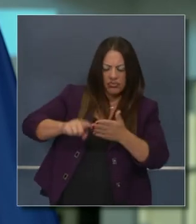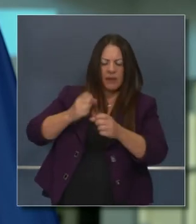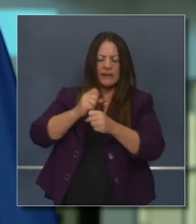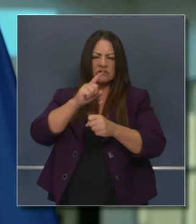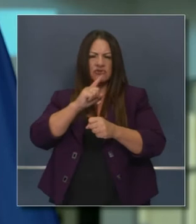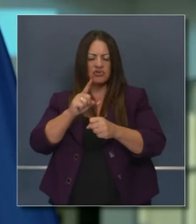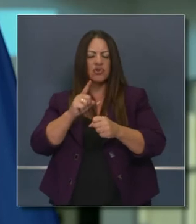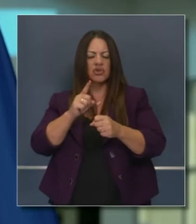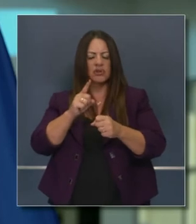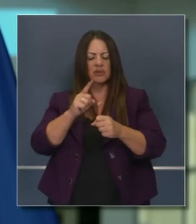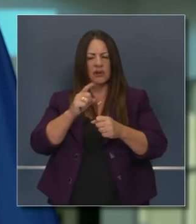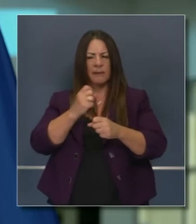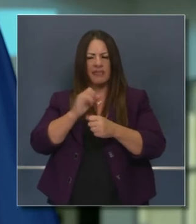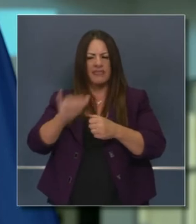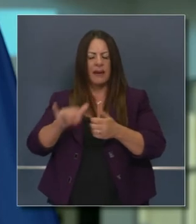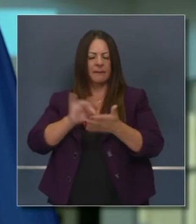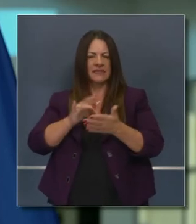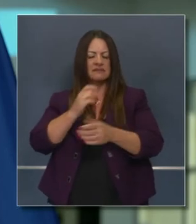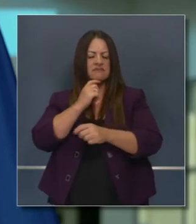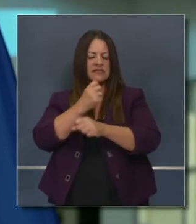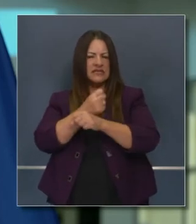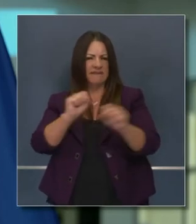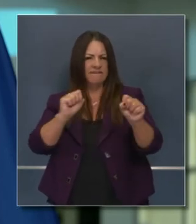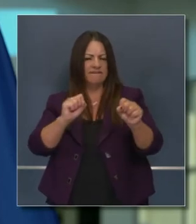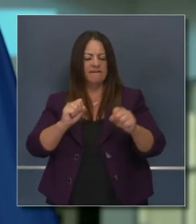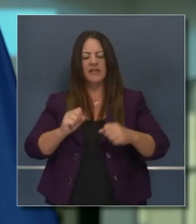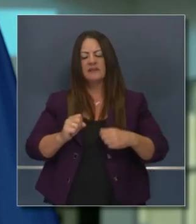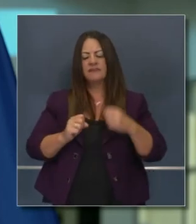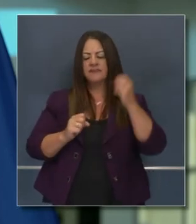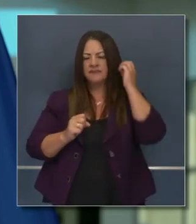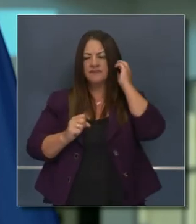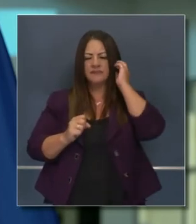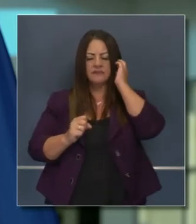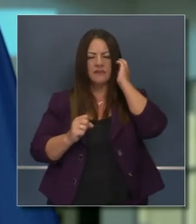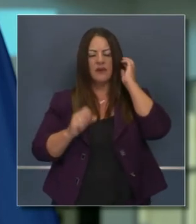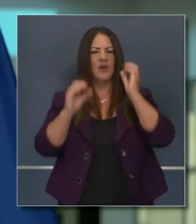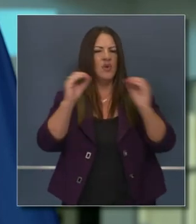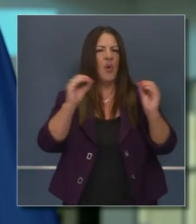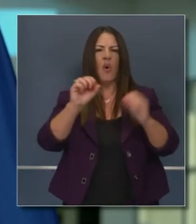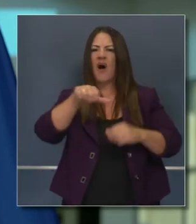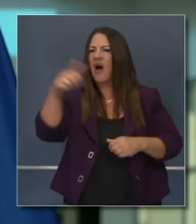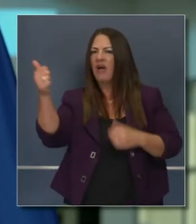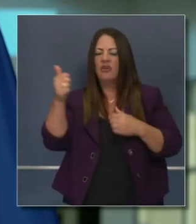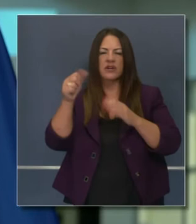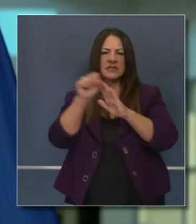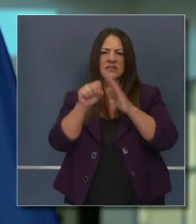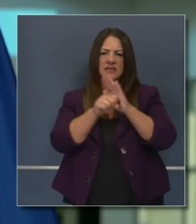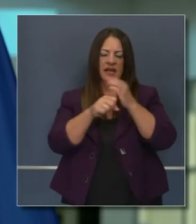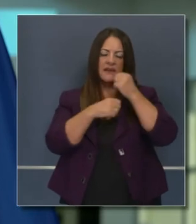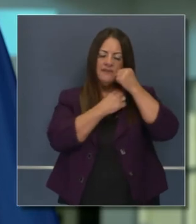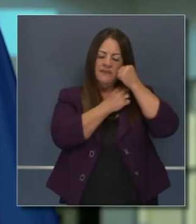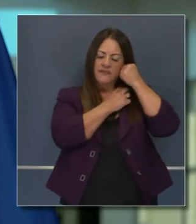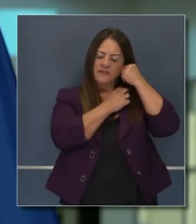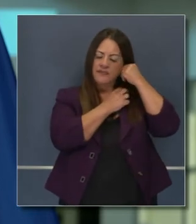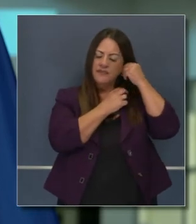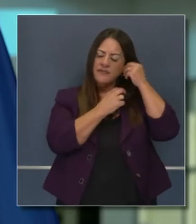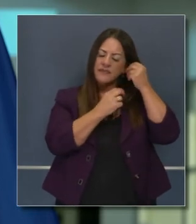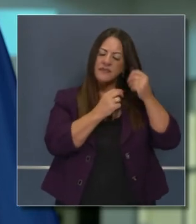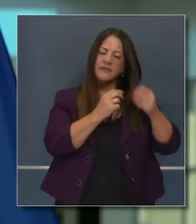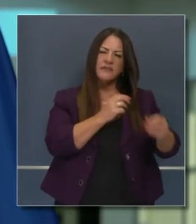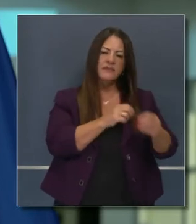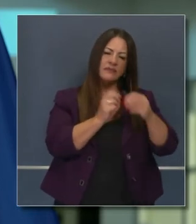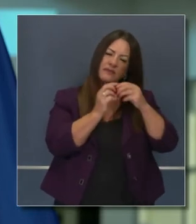plan. California, ningún otro estado esperaba continuar, duplicar o